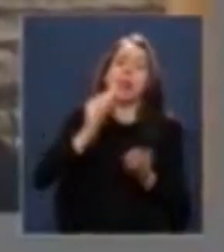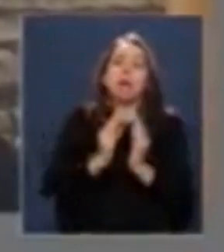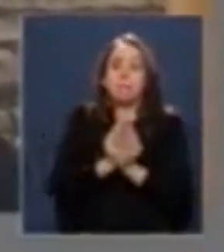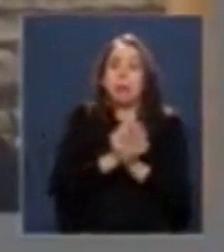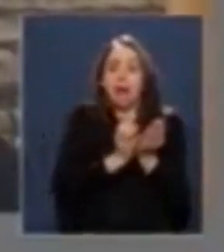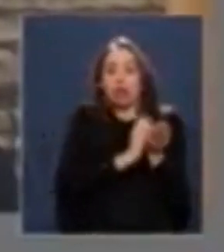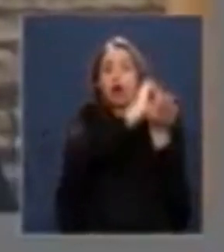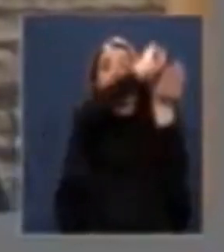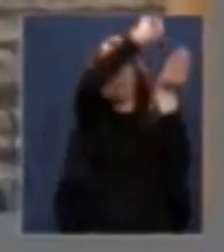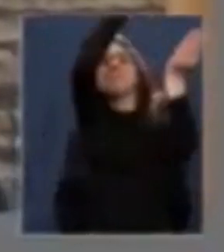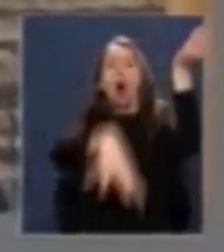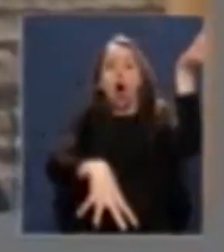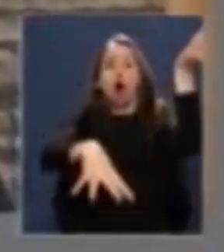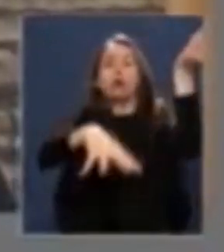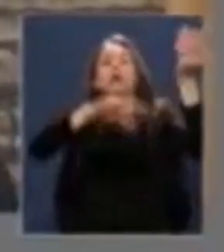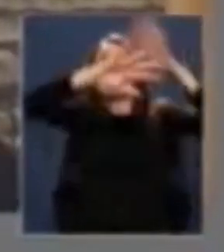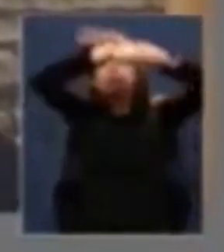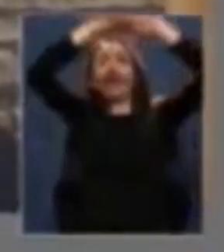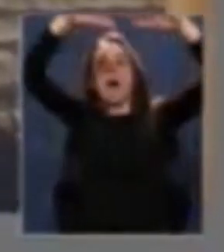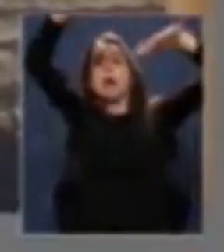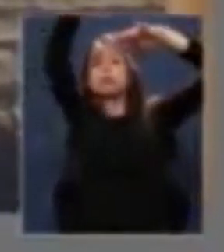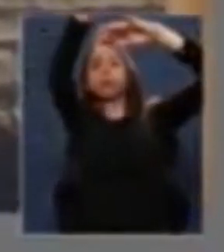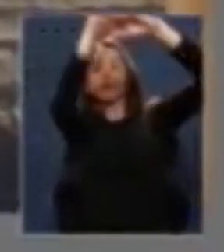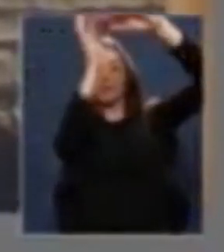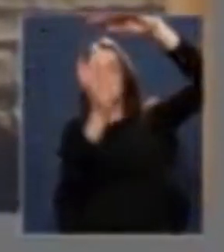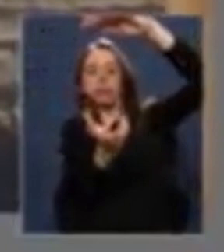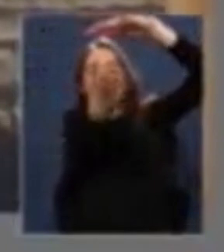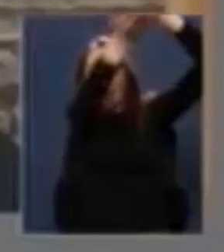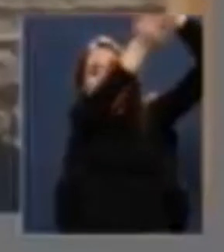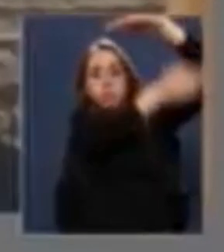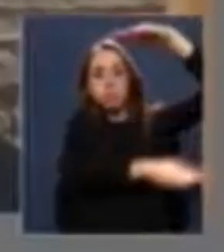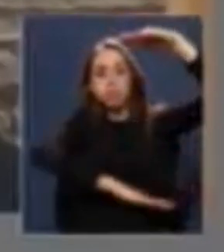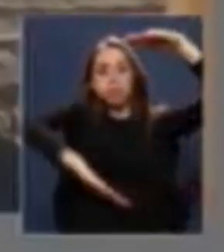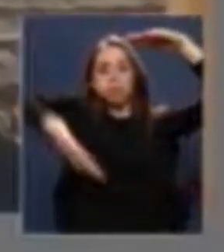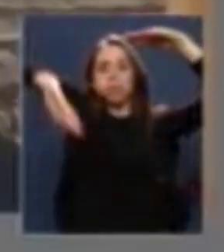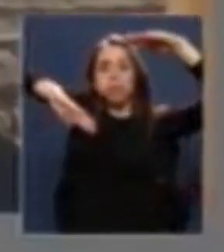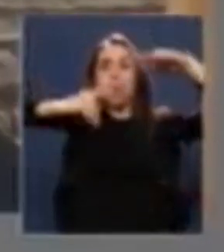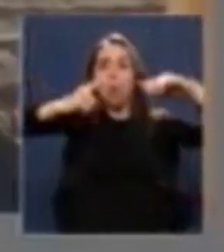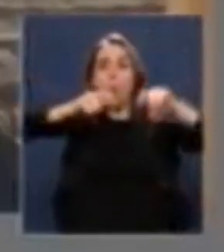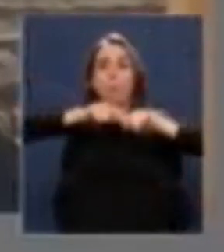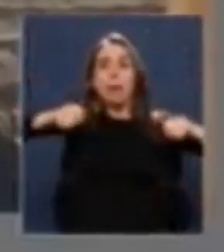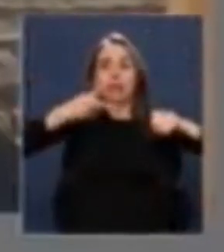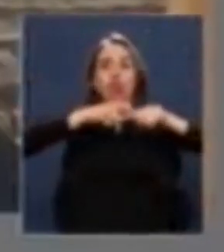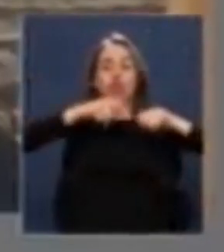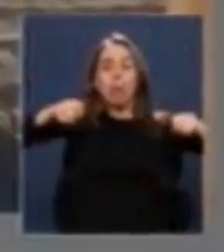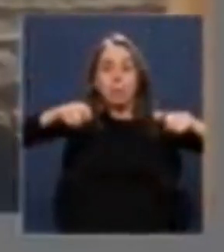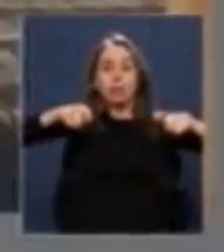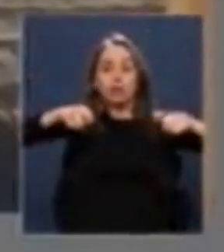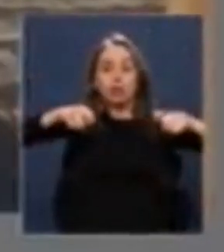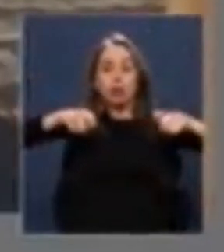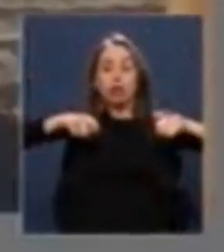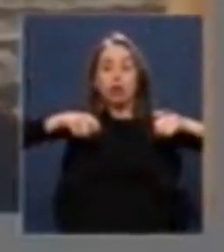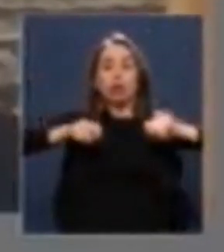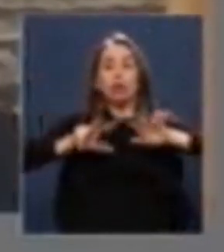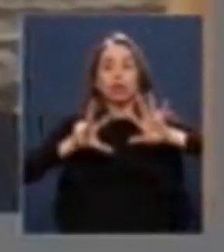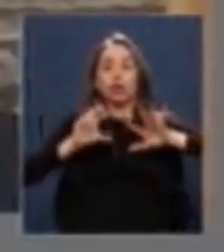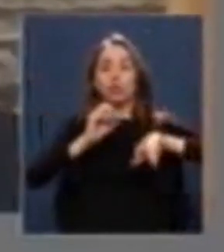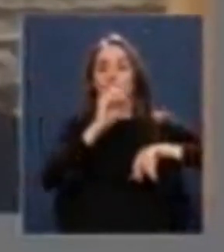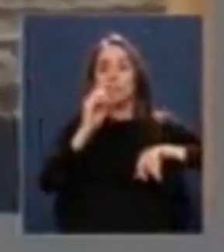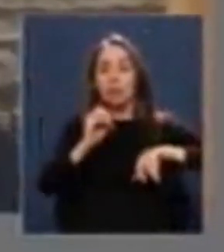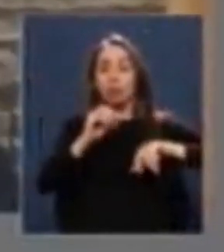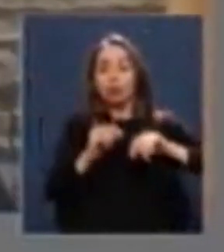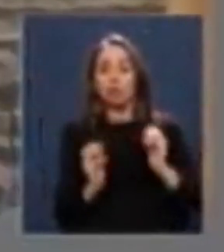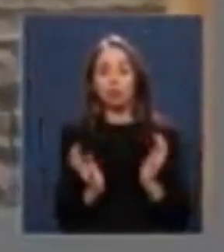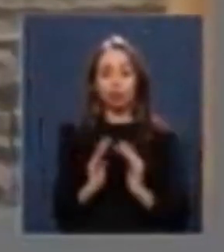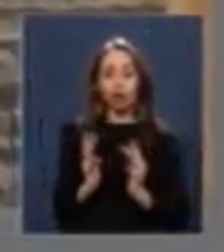un cráter de aproximadamente uno o dos metros de diámetro matando del 50 al 80% del